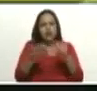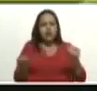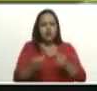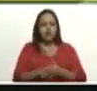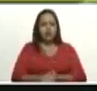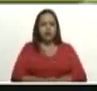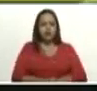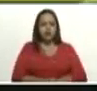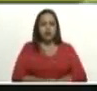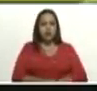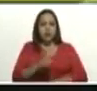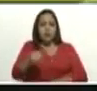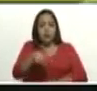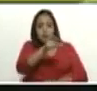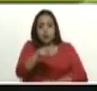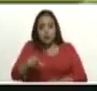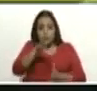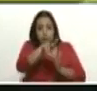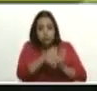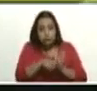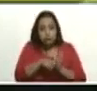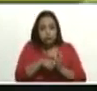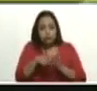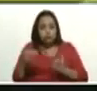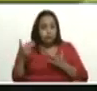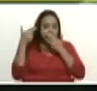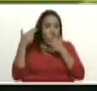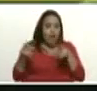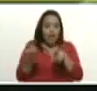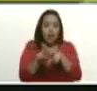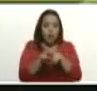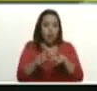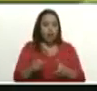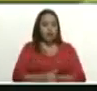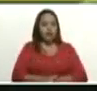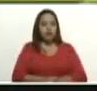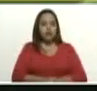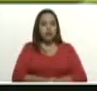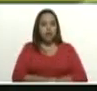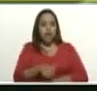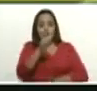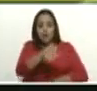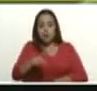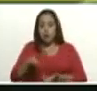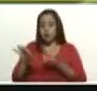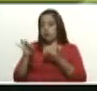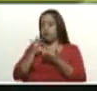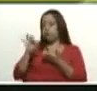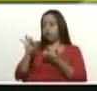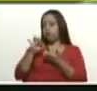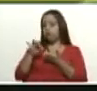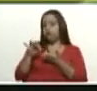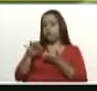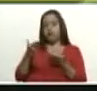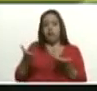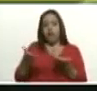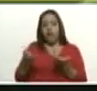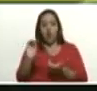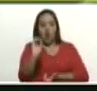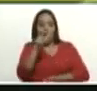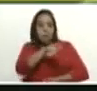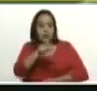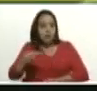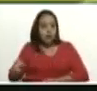A los corruptos y bandidos, a los burócratas, a los indolentes,